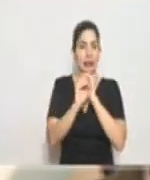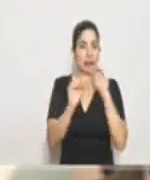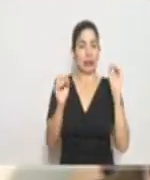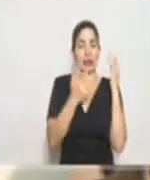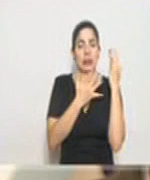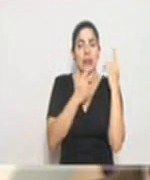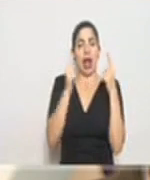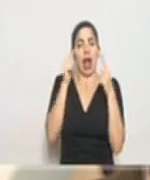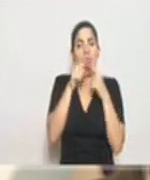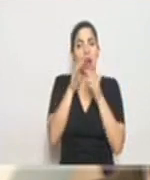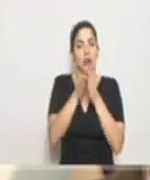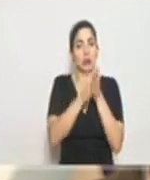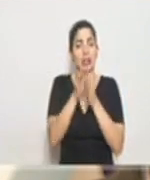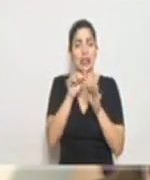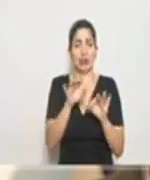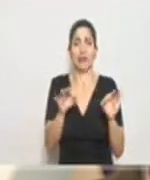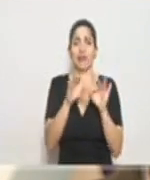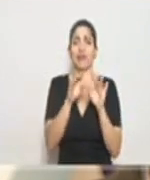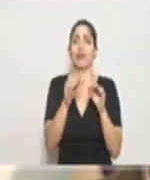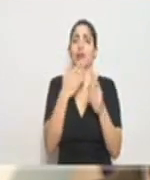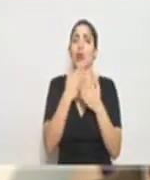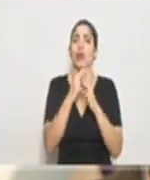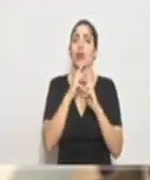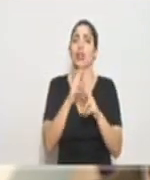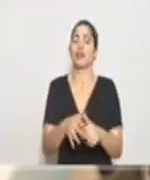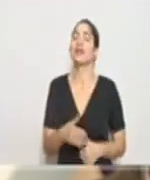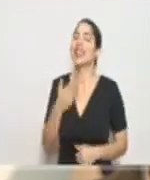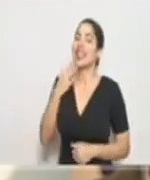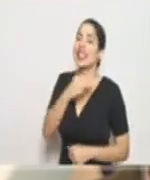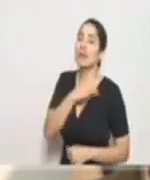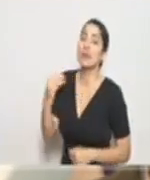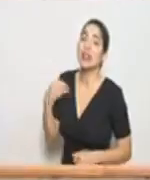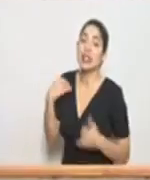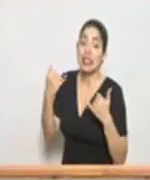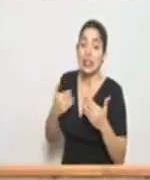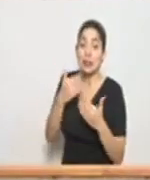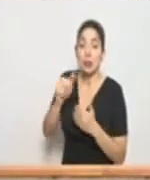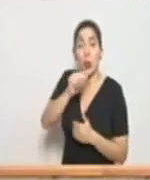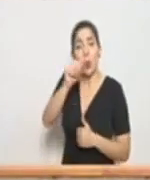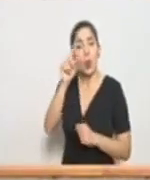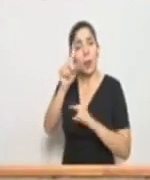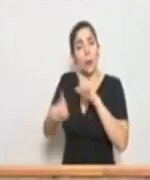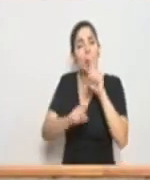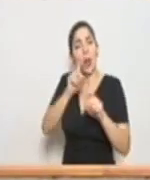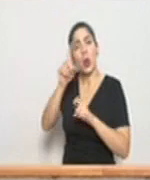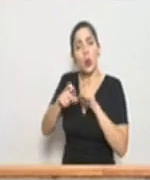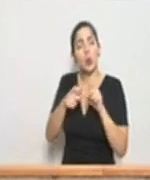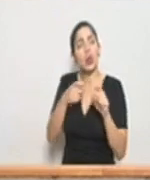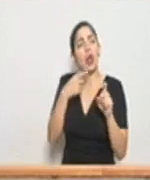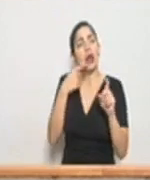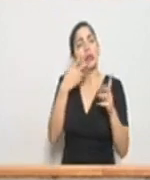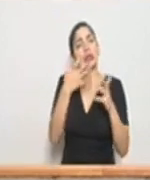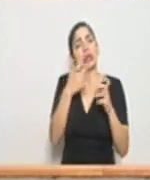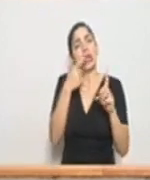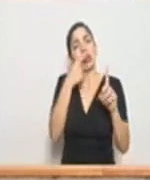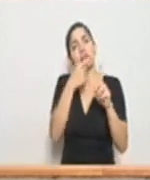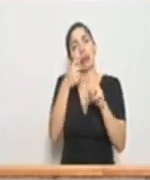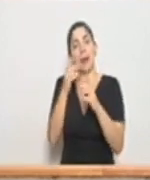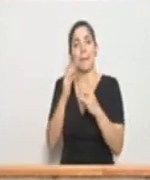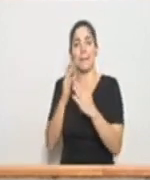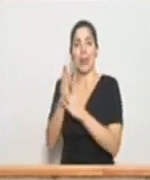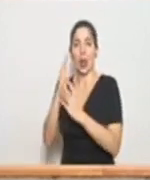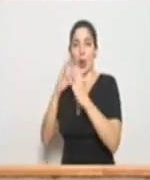son sumamente importantes y muy efectivas. Muchas gracias, señor Ministro. Vamos a atender consultas que también desean hacerle los medios de